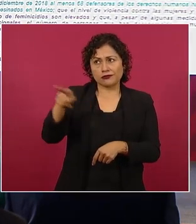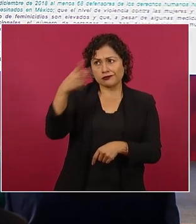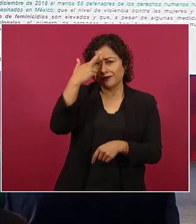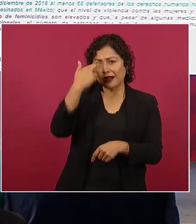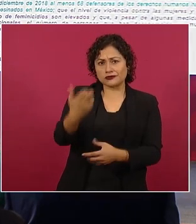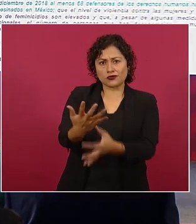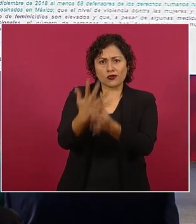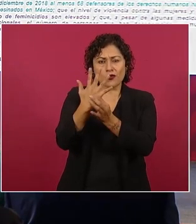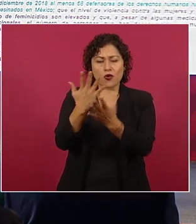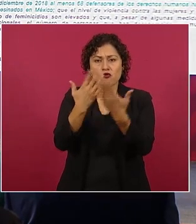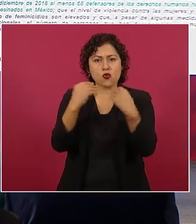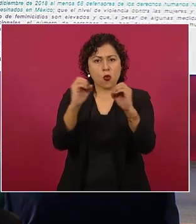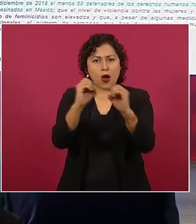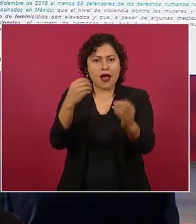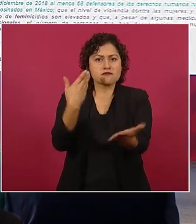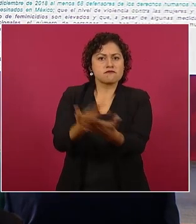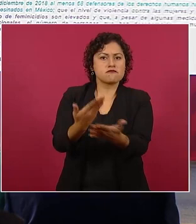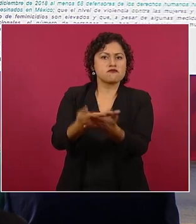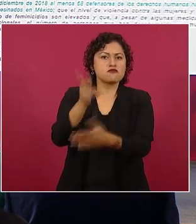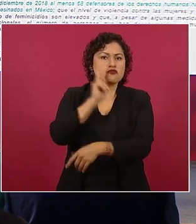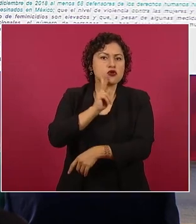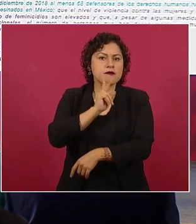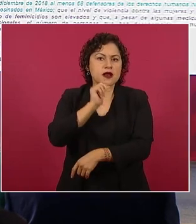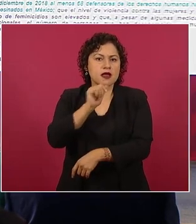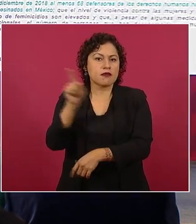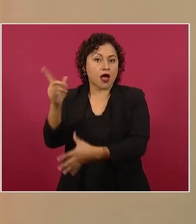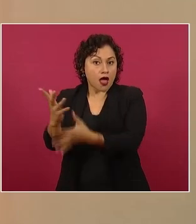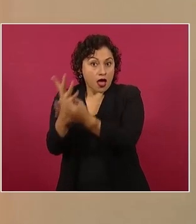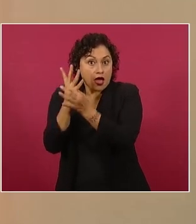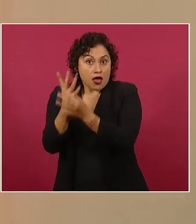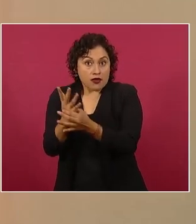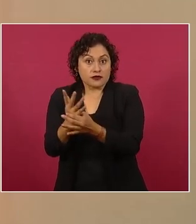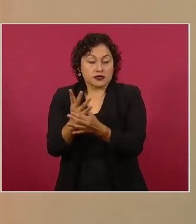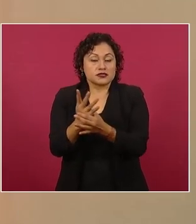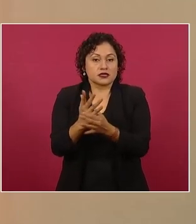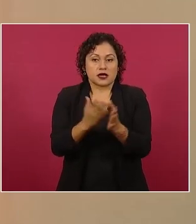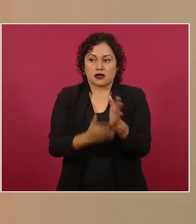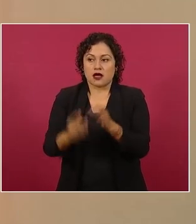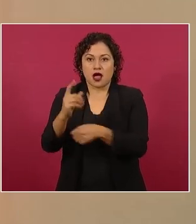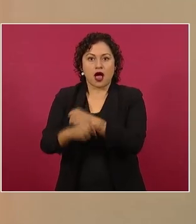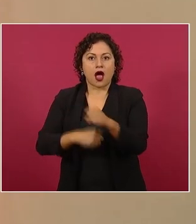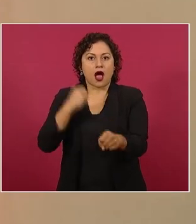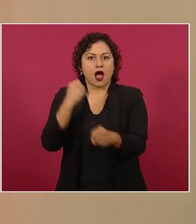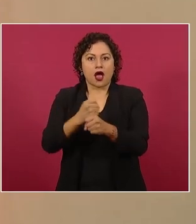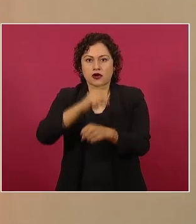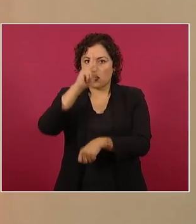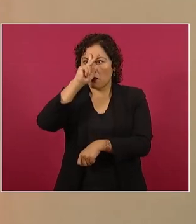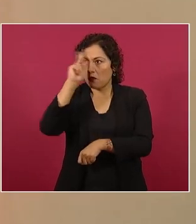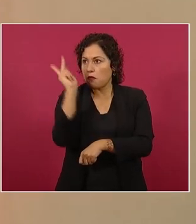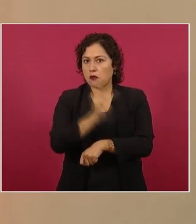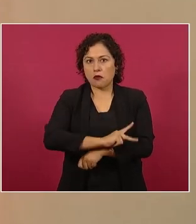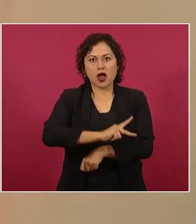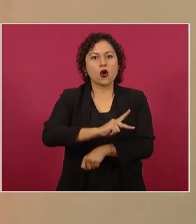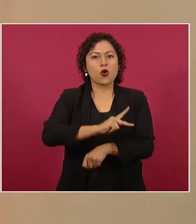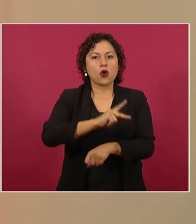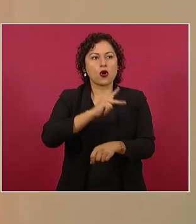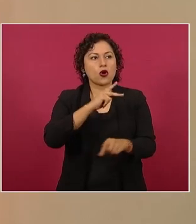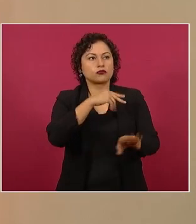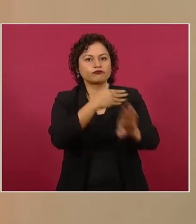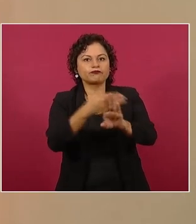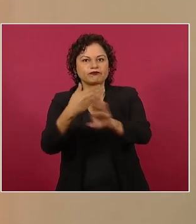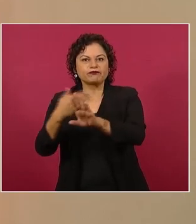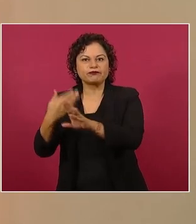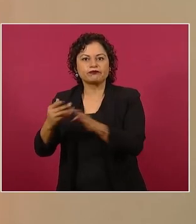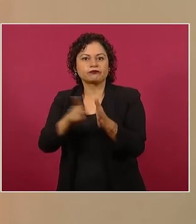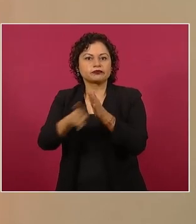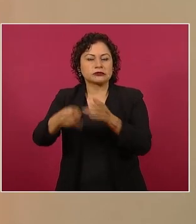había elementos, como el año más mortífero a este año en materia de homicidios de periodistas. Esto fue lo